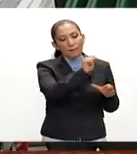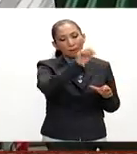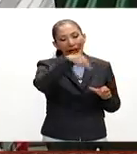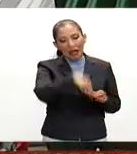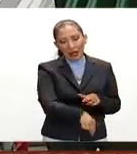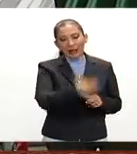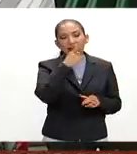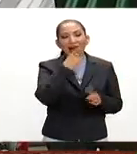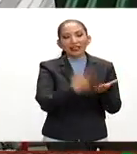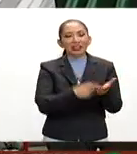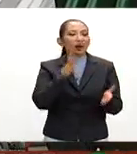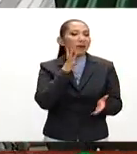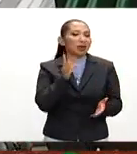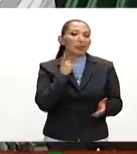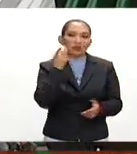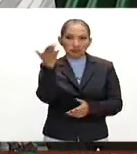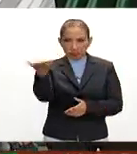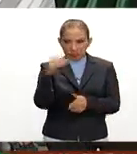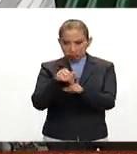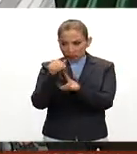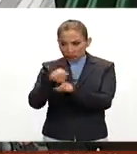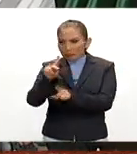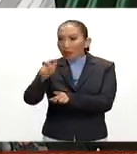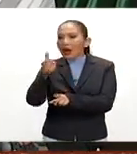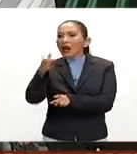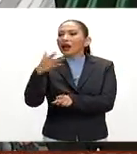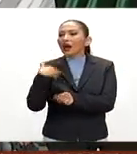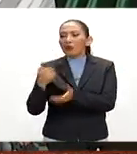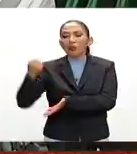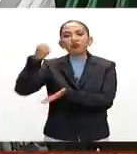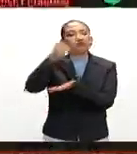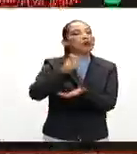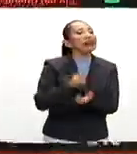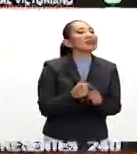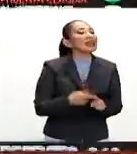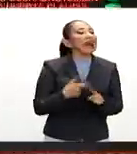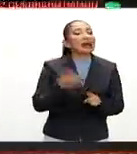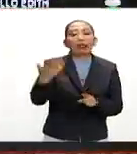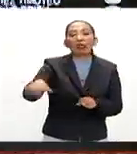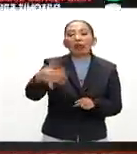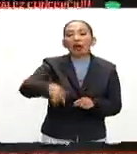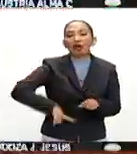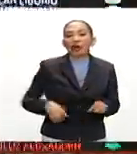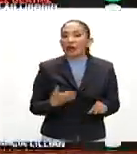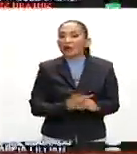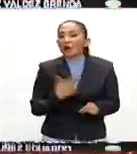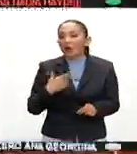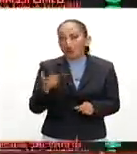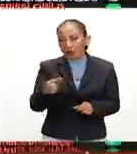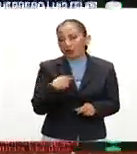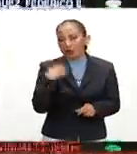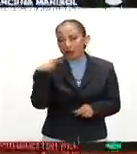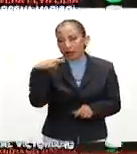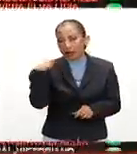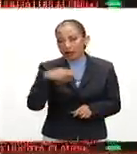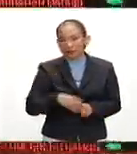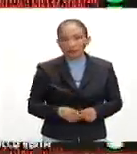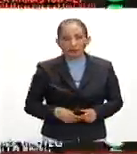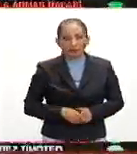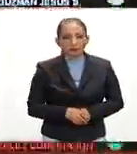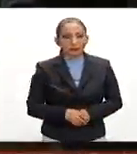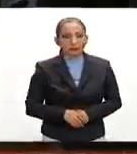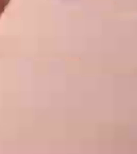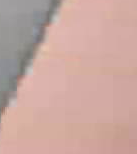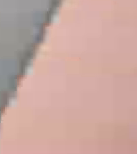PAN, en la Cámara de Diputados pidió a la PGR ofrecer una recompensa para dar con el paradero del gobernador con licencia de Veracruz, Javier Duarte.